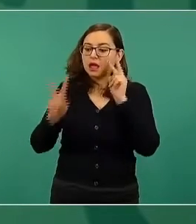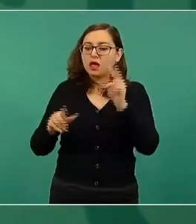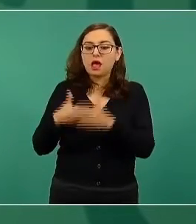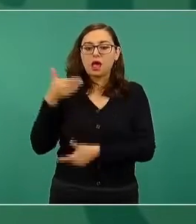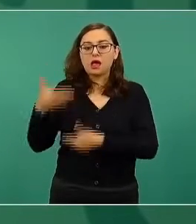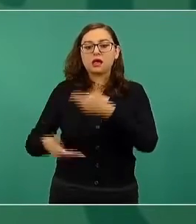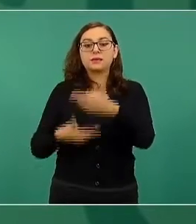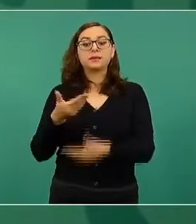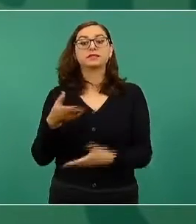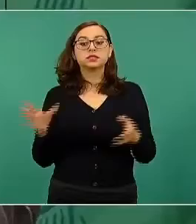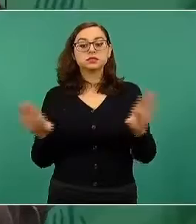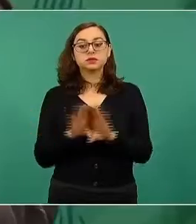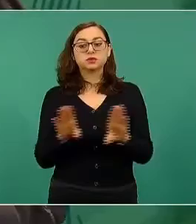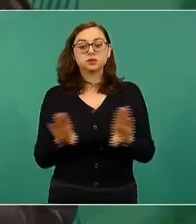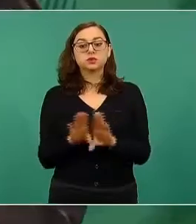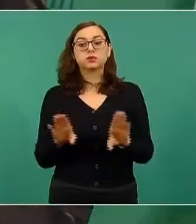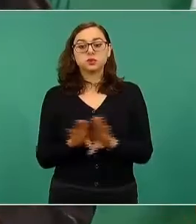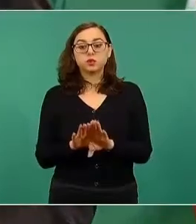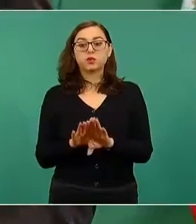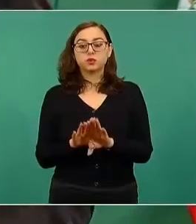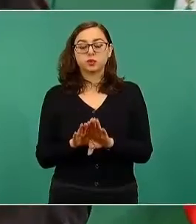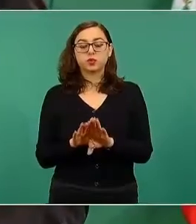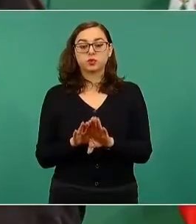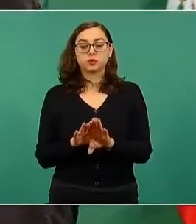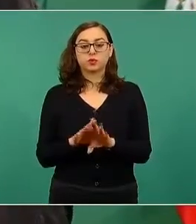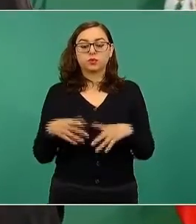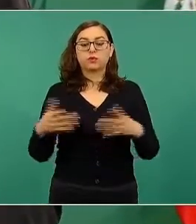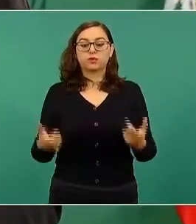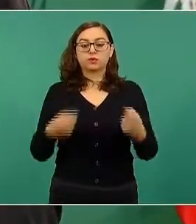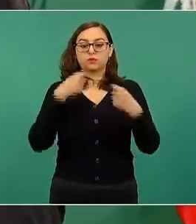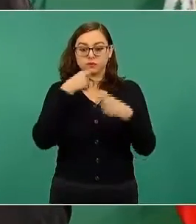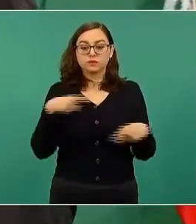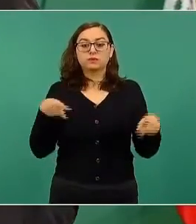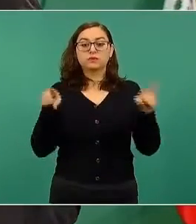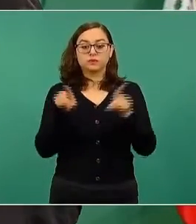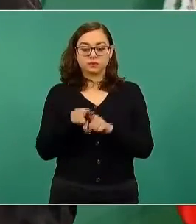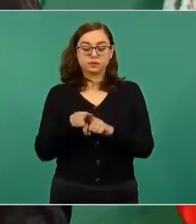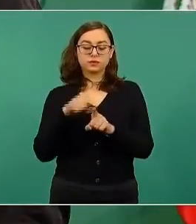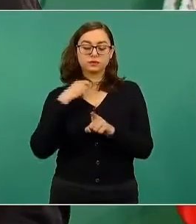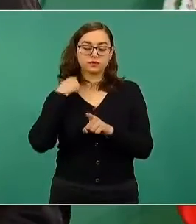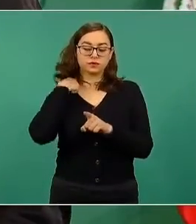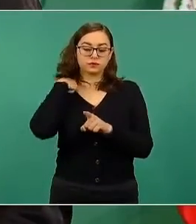cómo vamos en la construcción de esta gran obra.